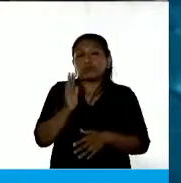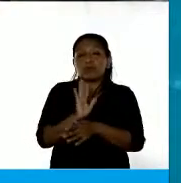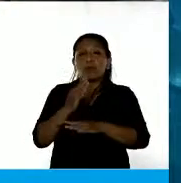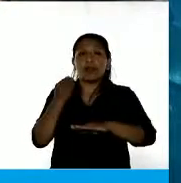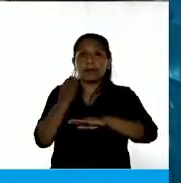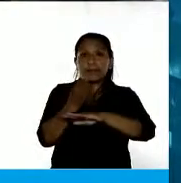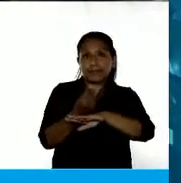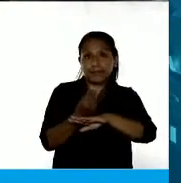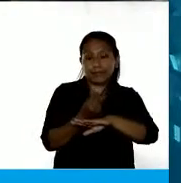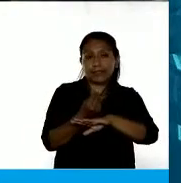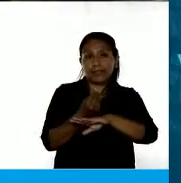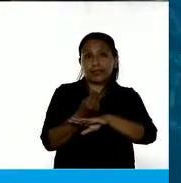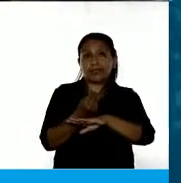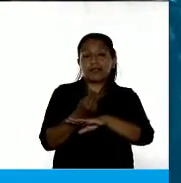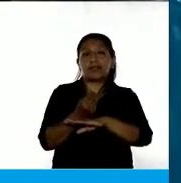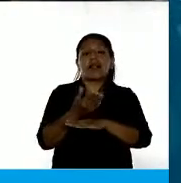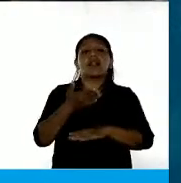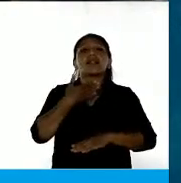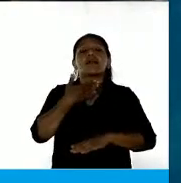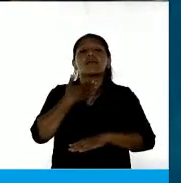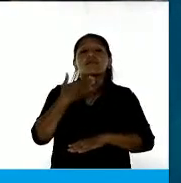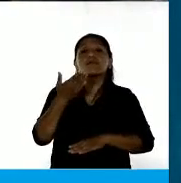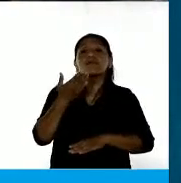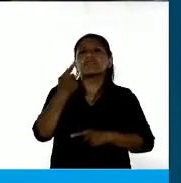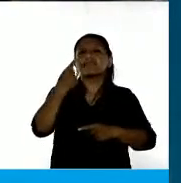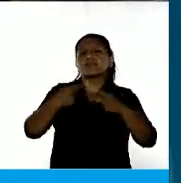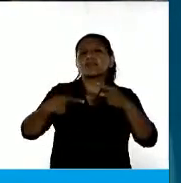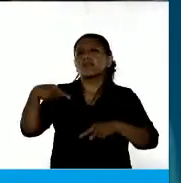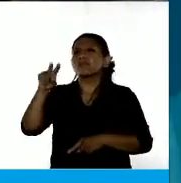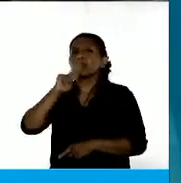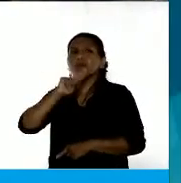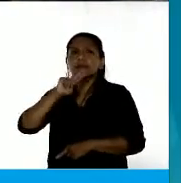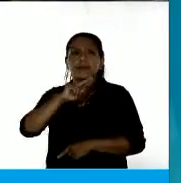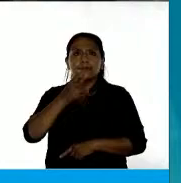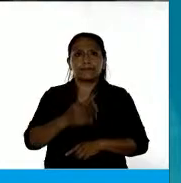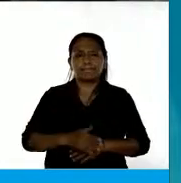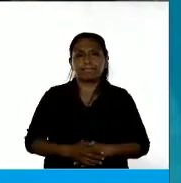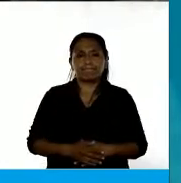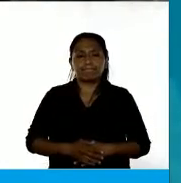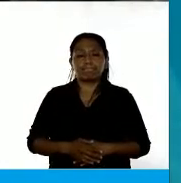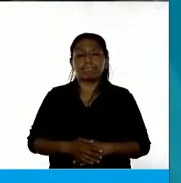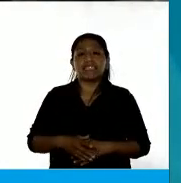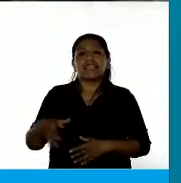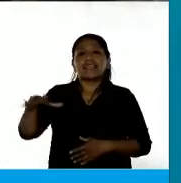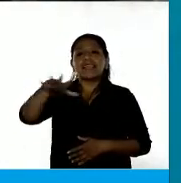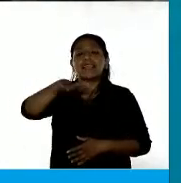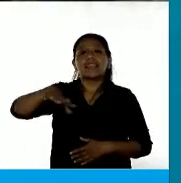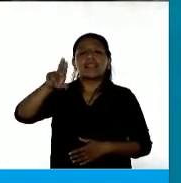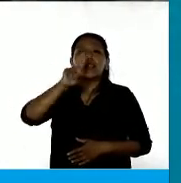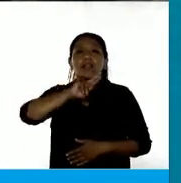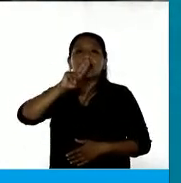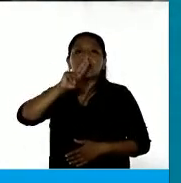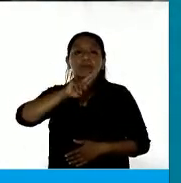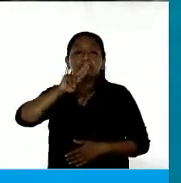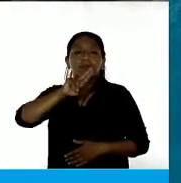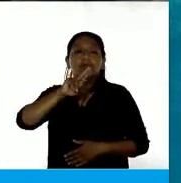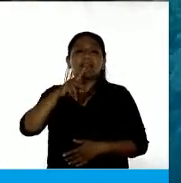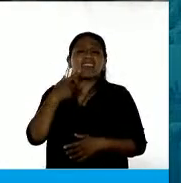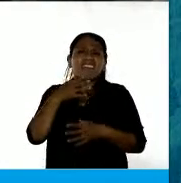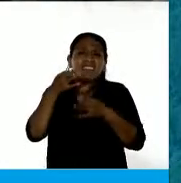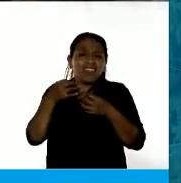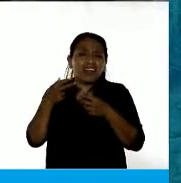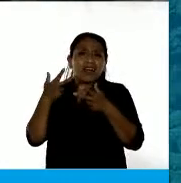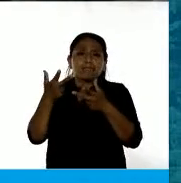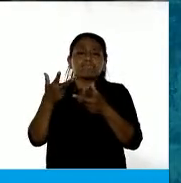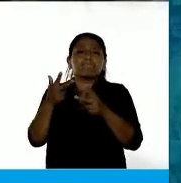la voz de las mujeres y del sector de las mujeres que les cuesta mucho el